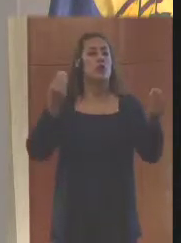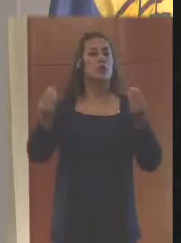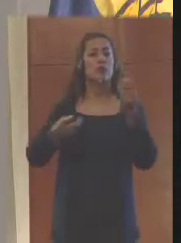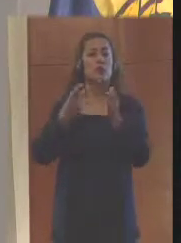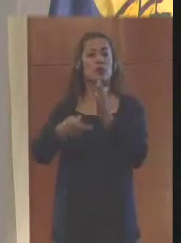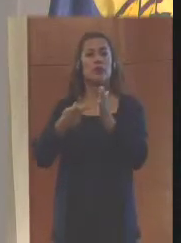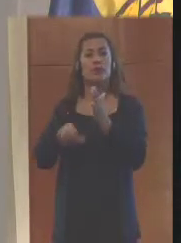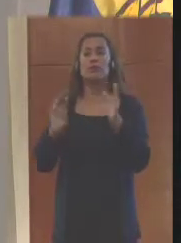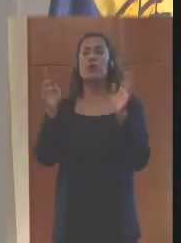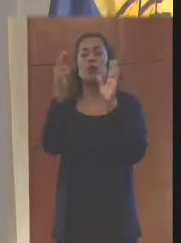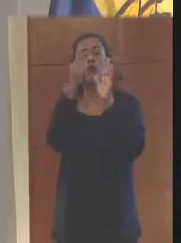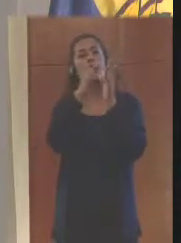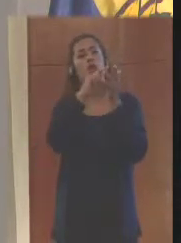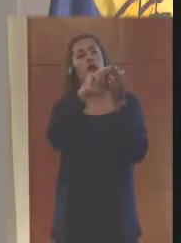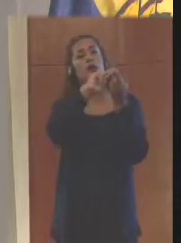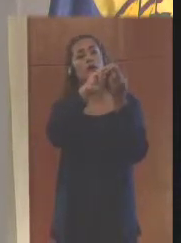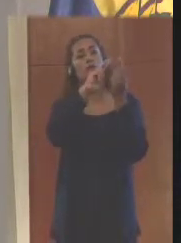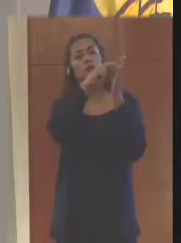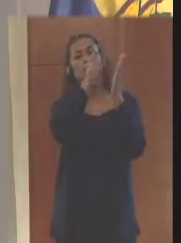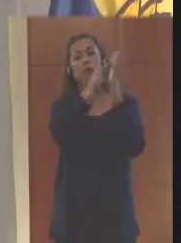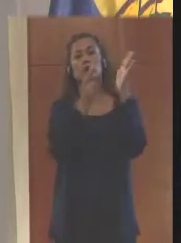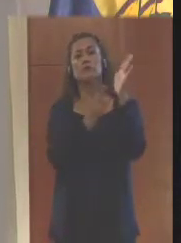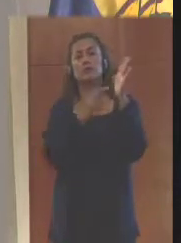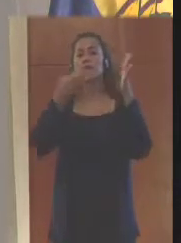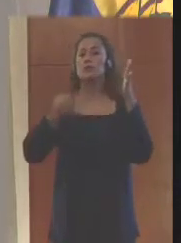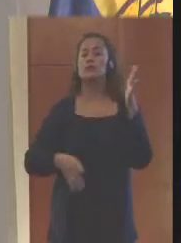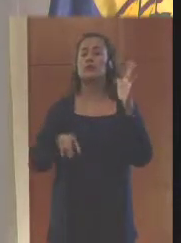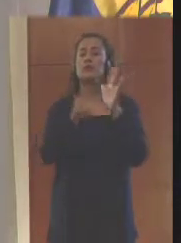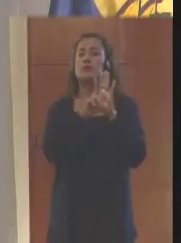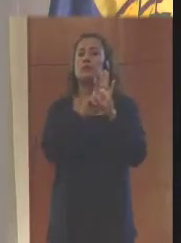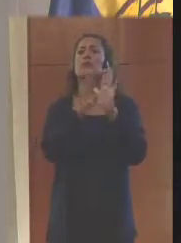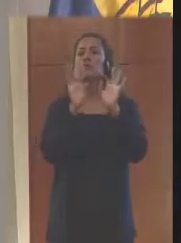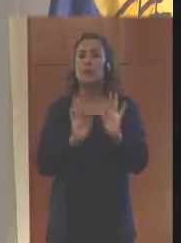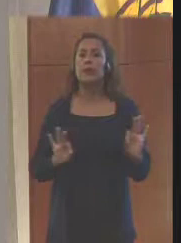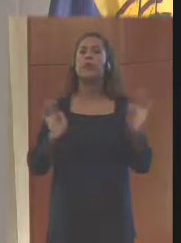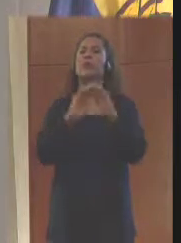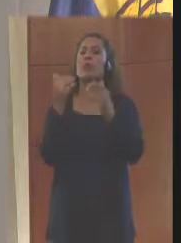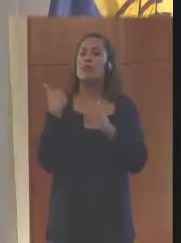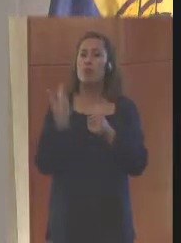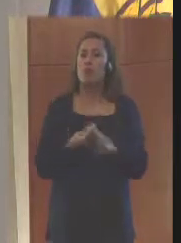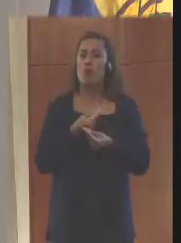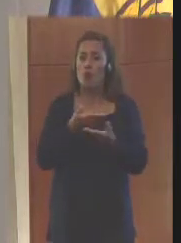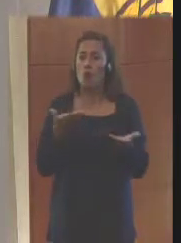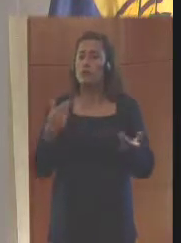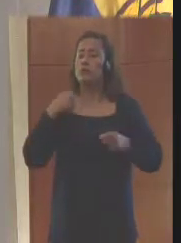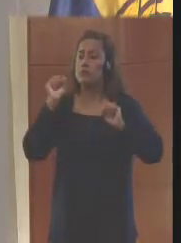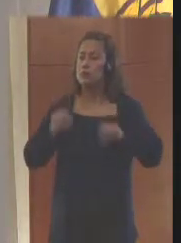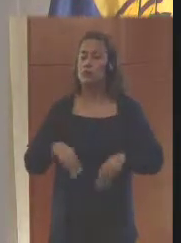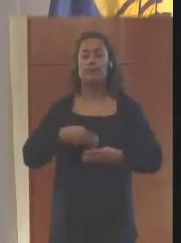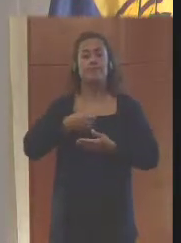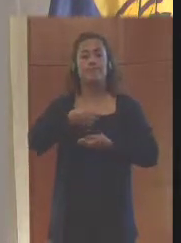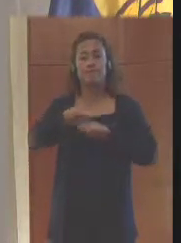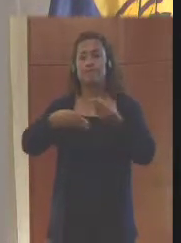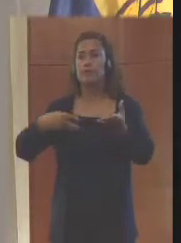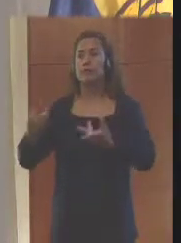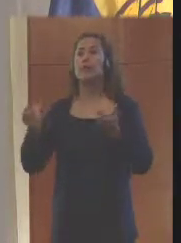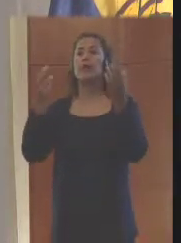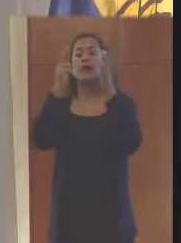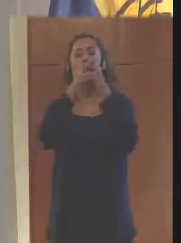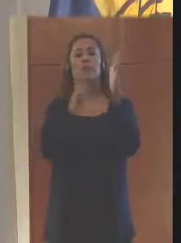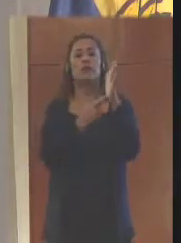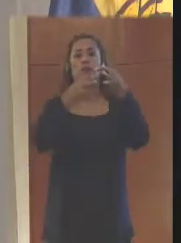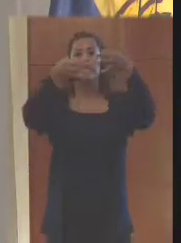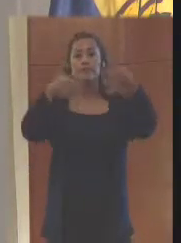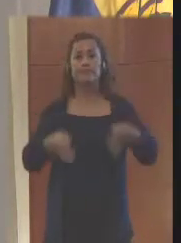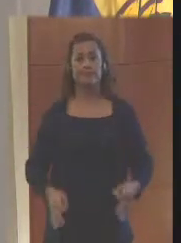pasando con la reglamentación de la ley, pero también tener los insumos técnicos para que esa reglamentación